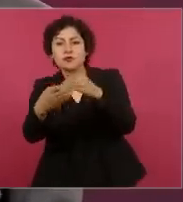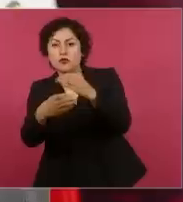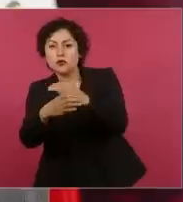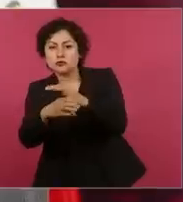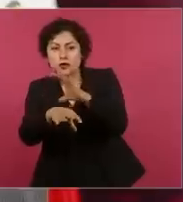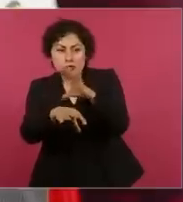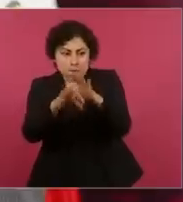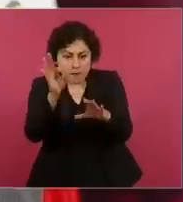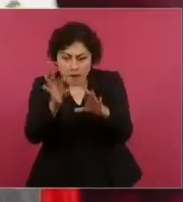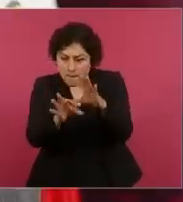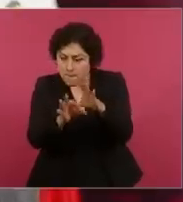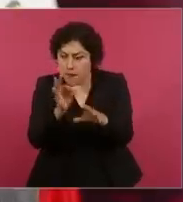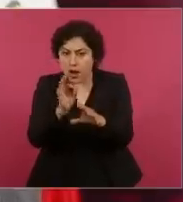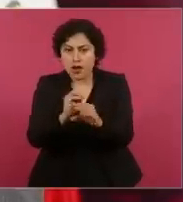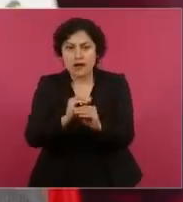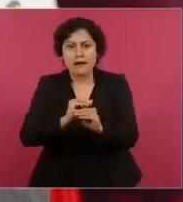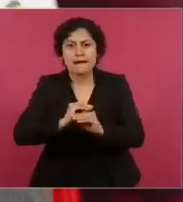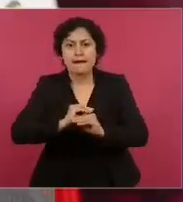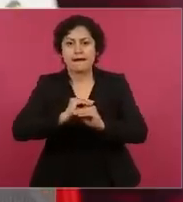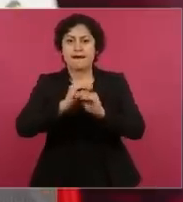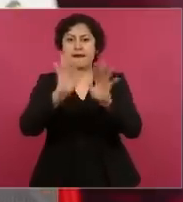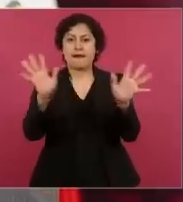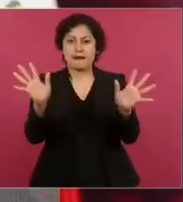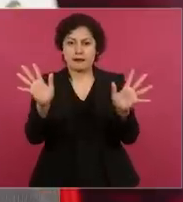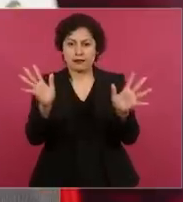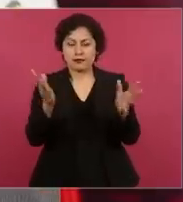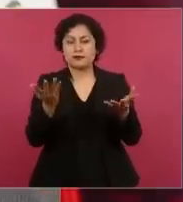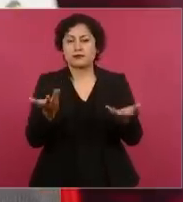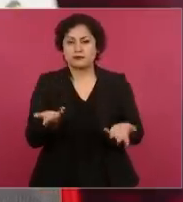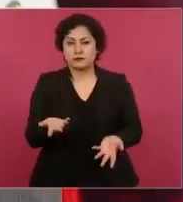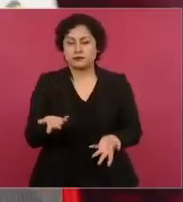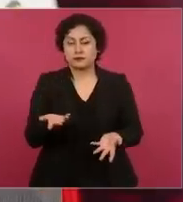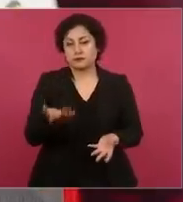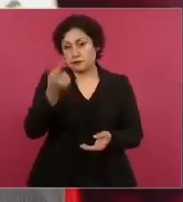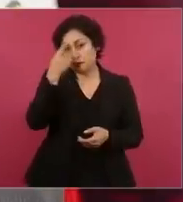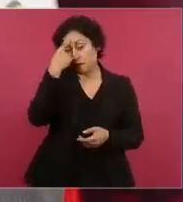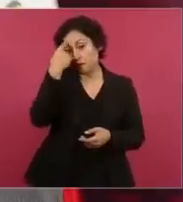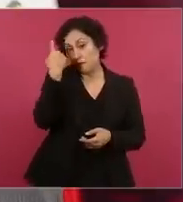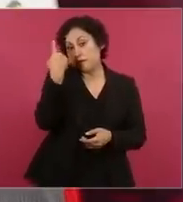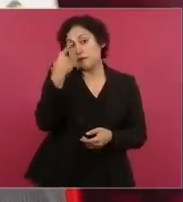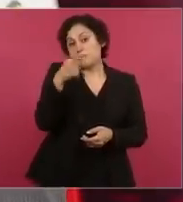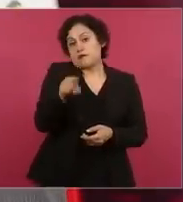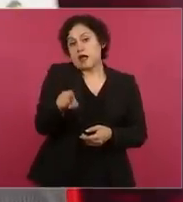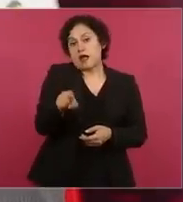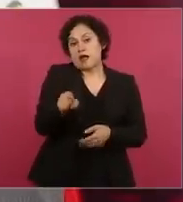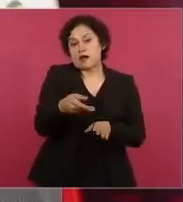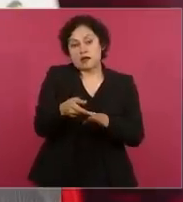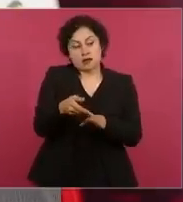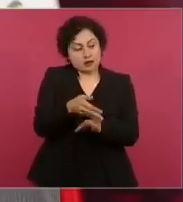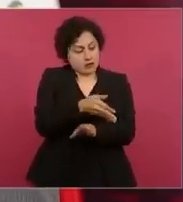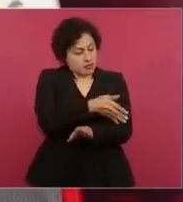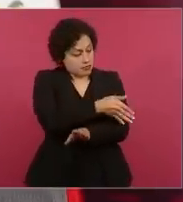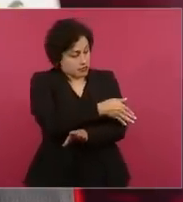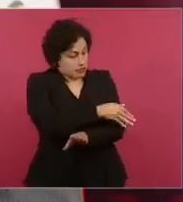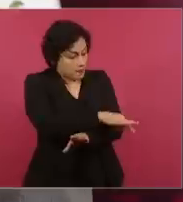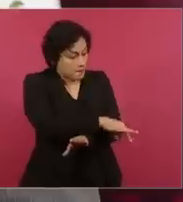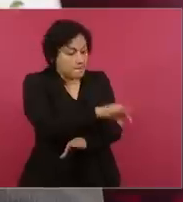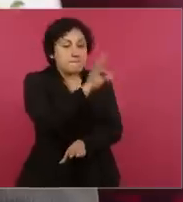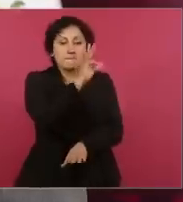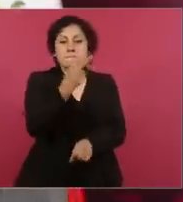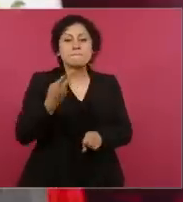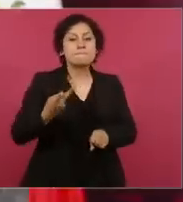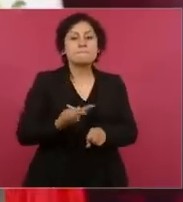de saber a ciencia cierta qué sucedió la noche